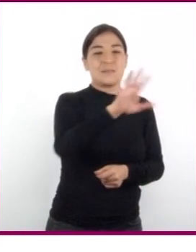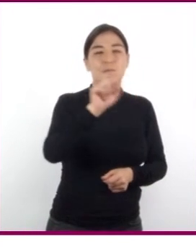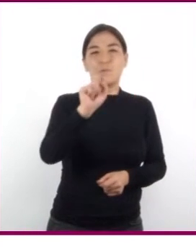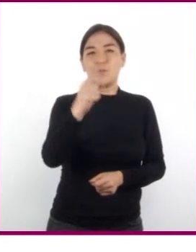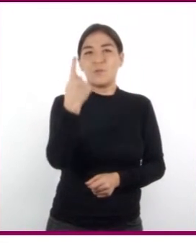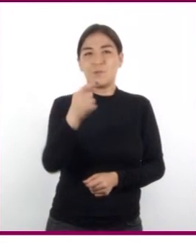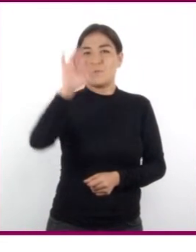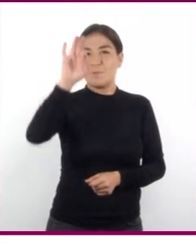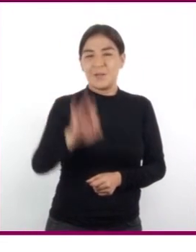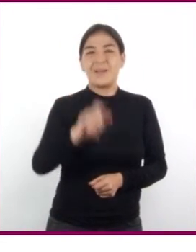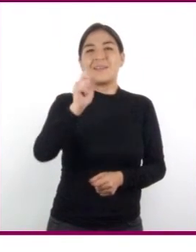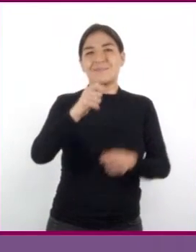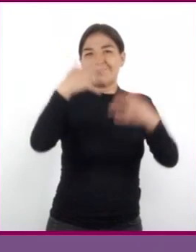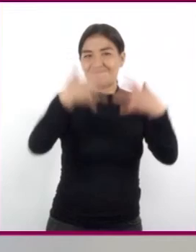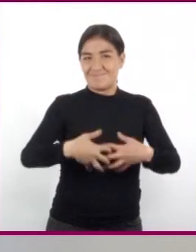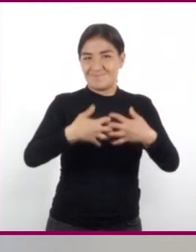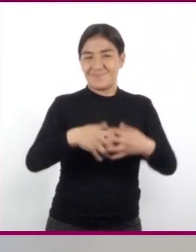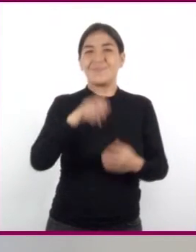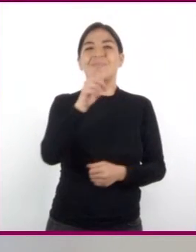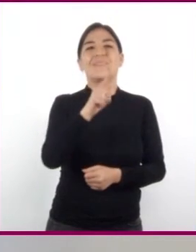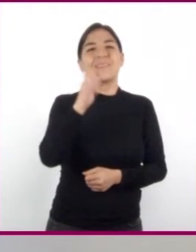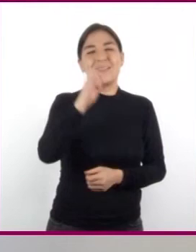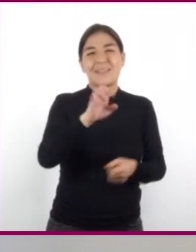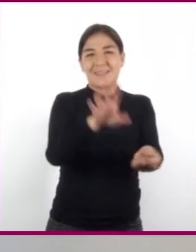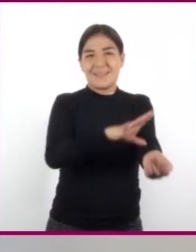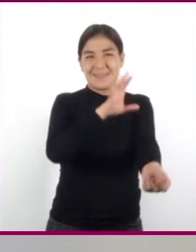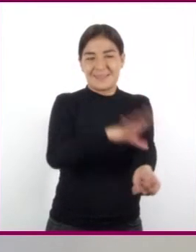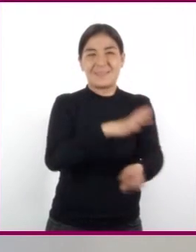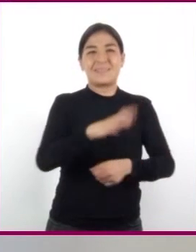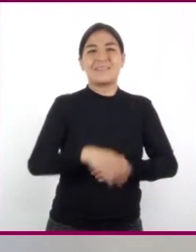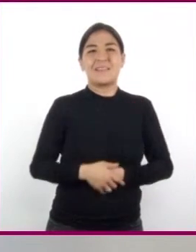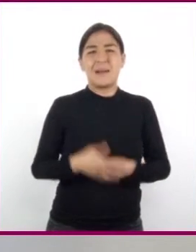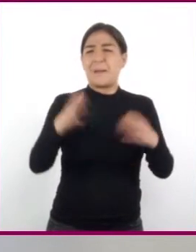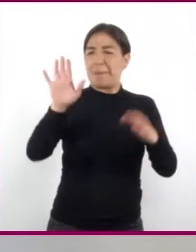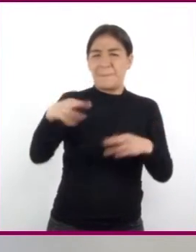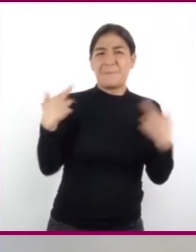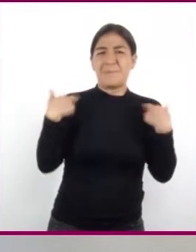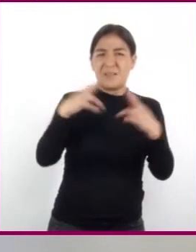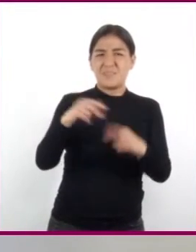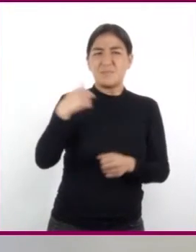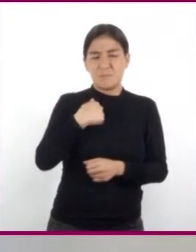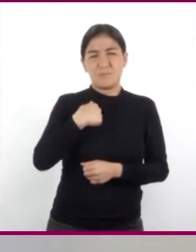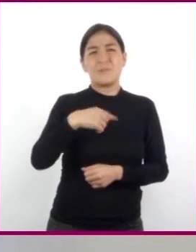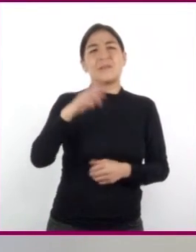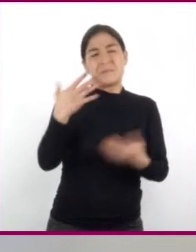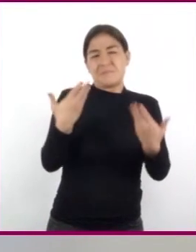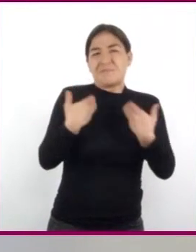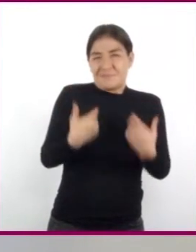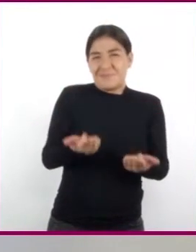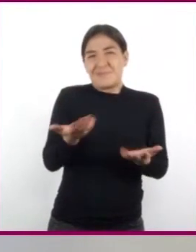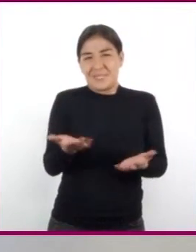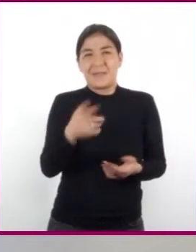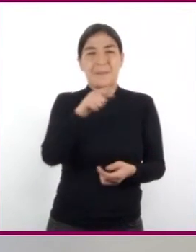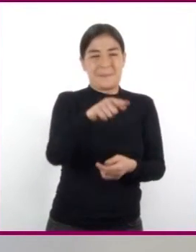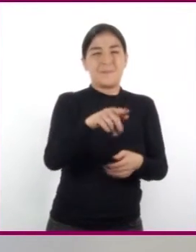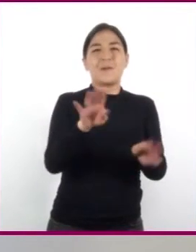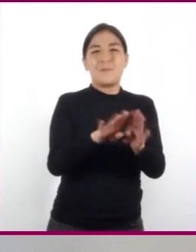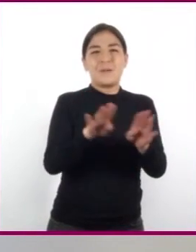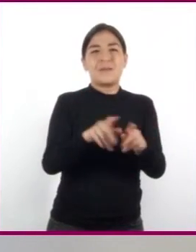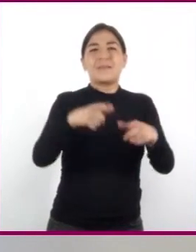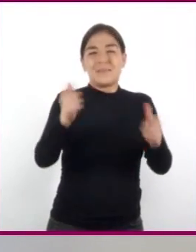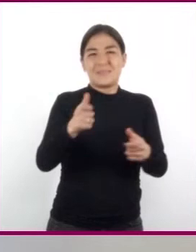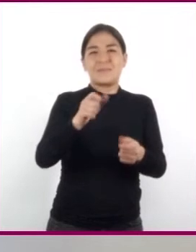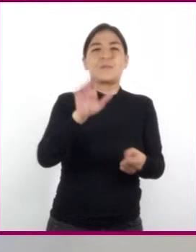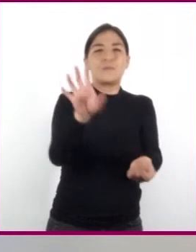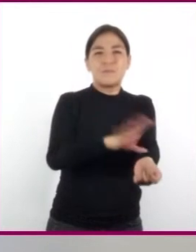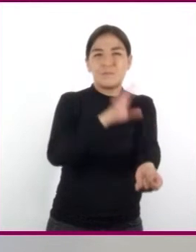% de la energía. Maestra, tengo entendido que esas plantas, bueno, se quema combustible o carbón